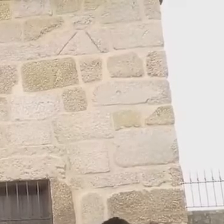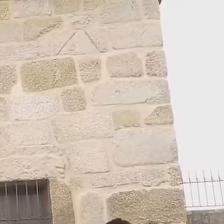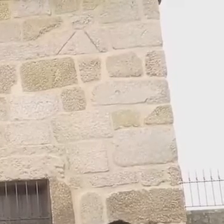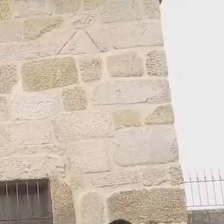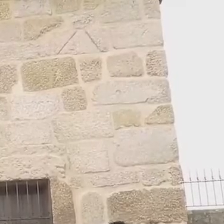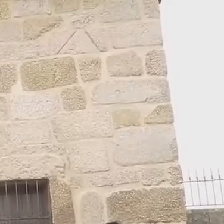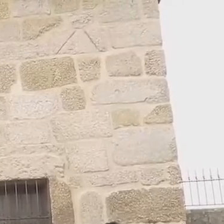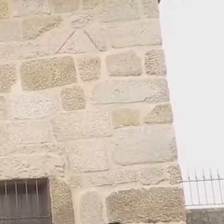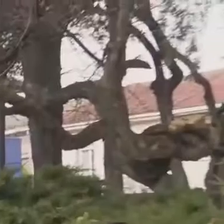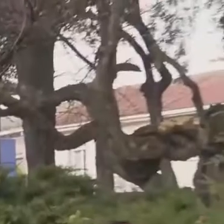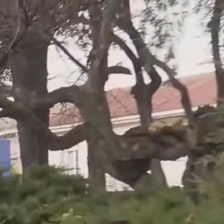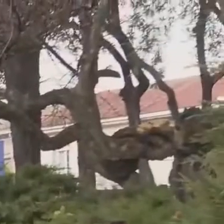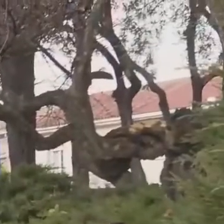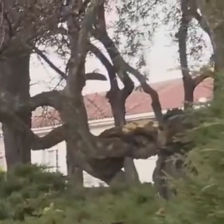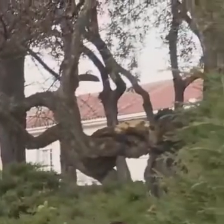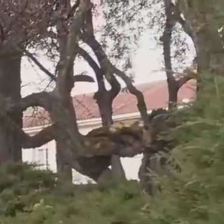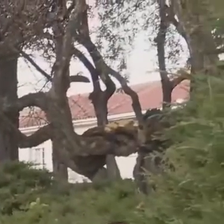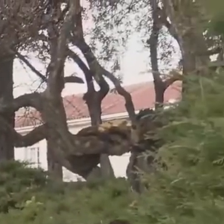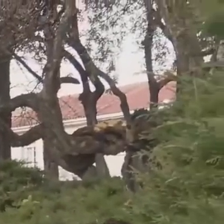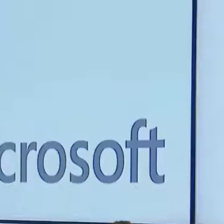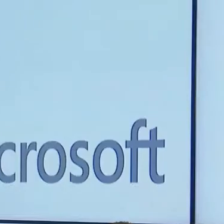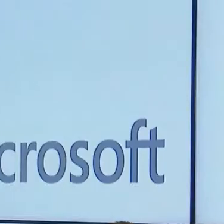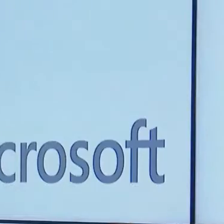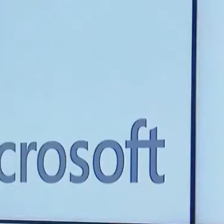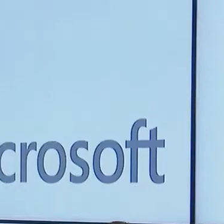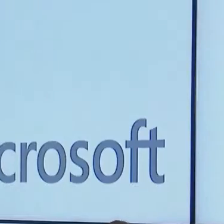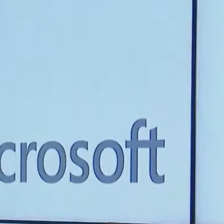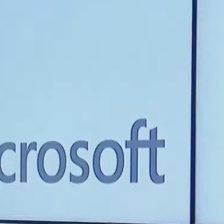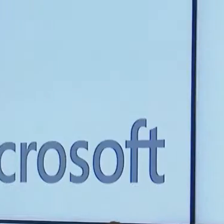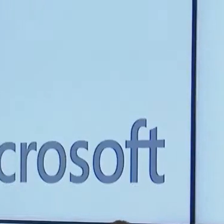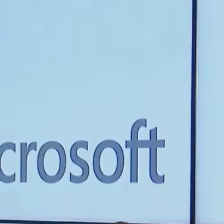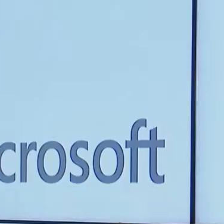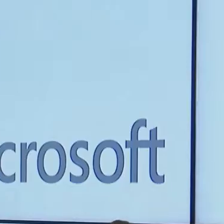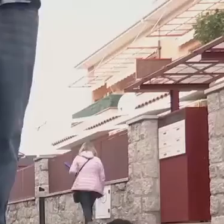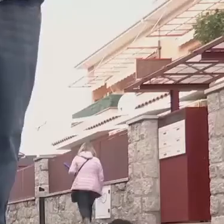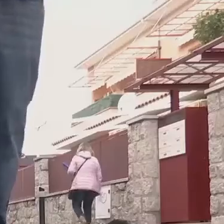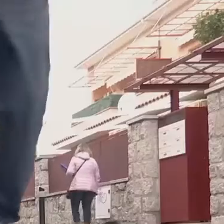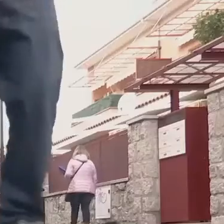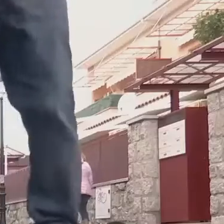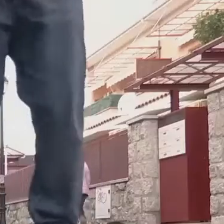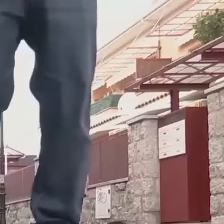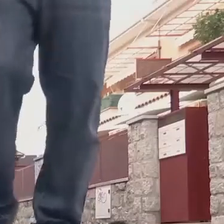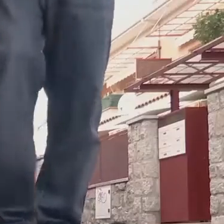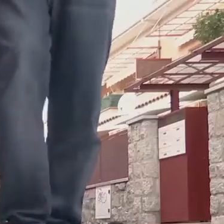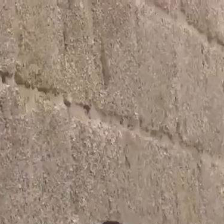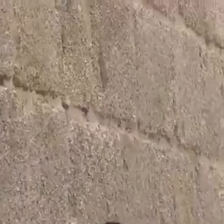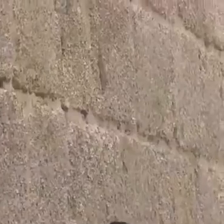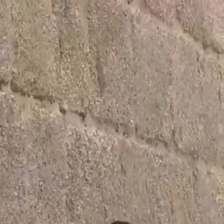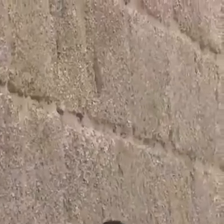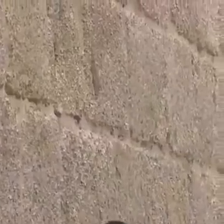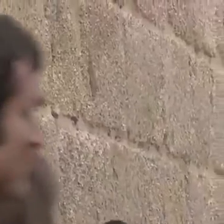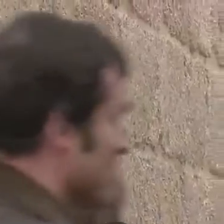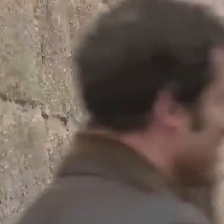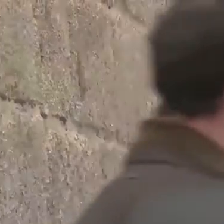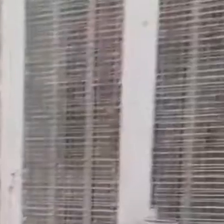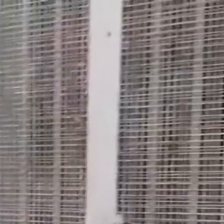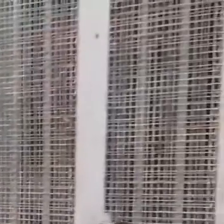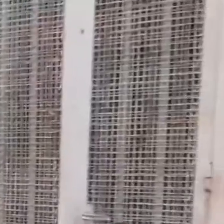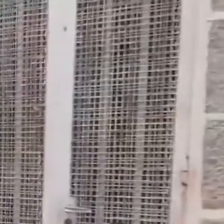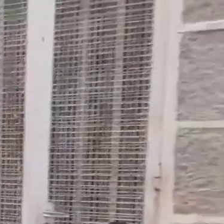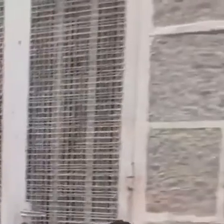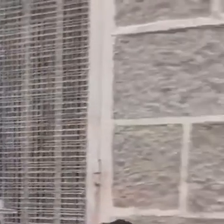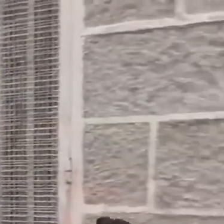en Microsoft pensamos que el futuro pasa por aplicación de tecnologías de inteligencia artificial para amplificar y potenciar las capacidades